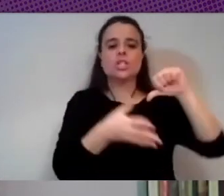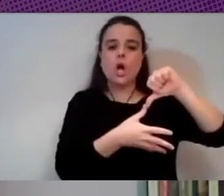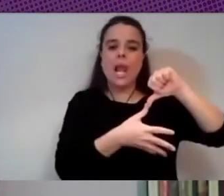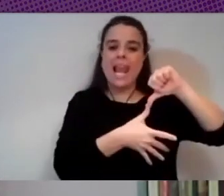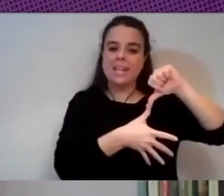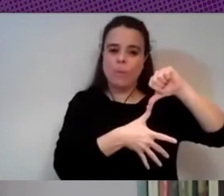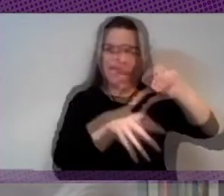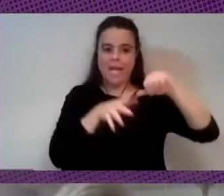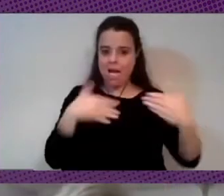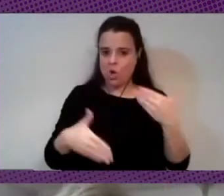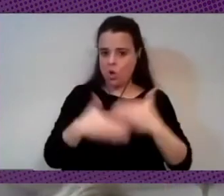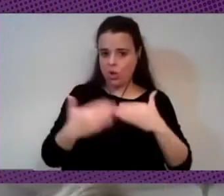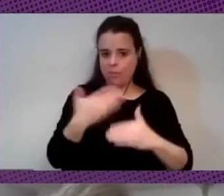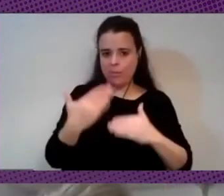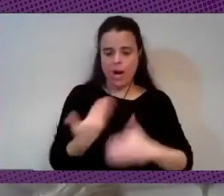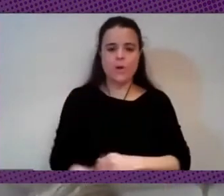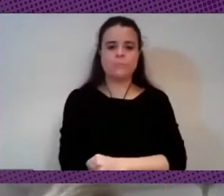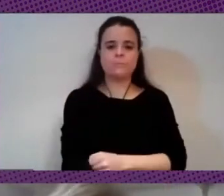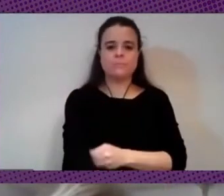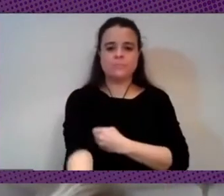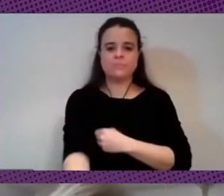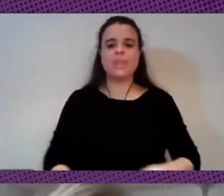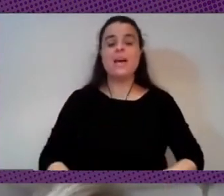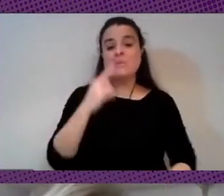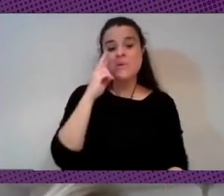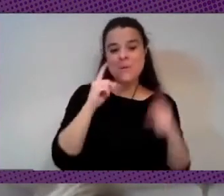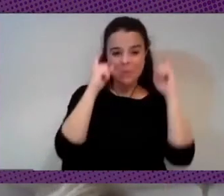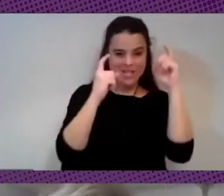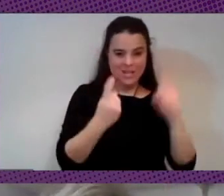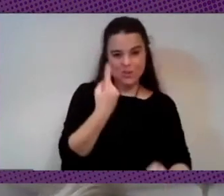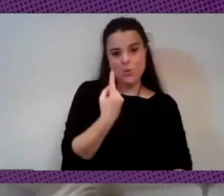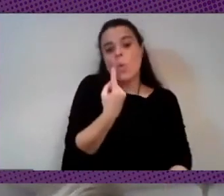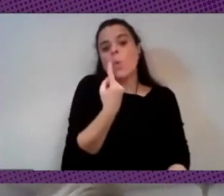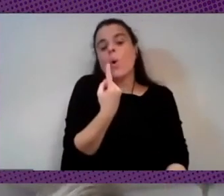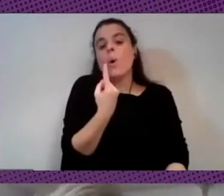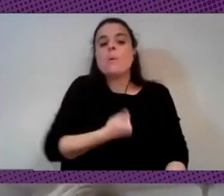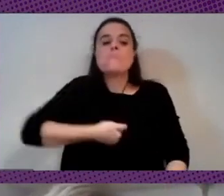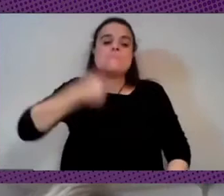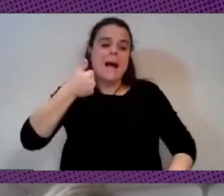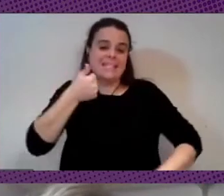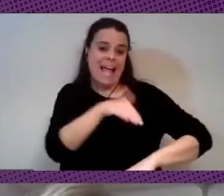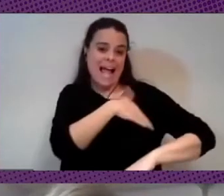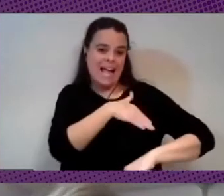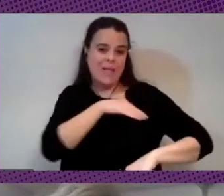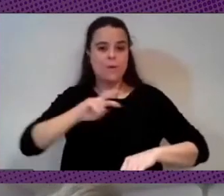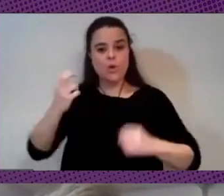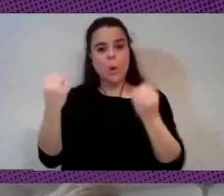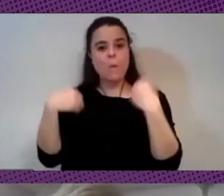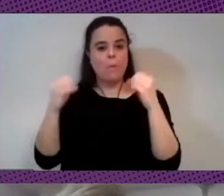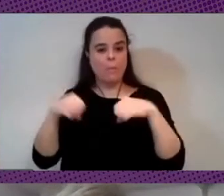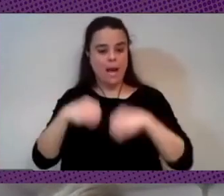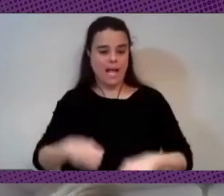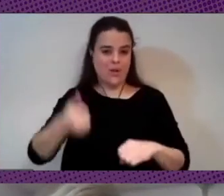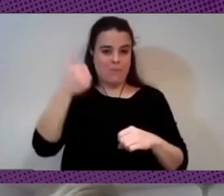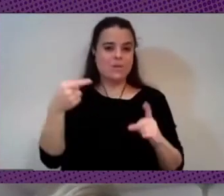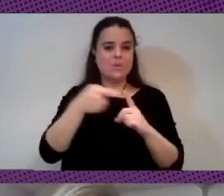bueno vemos dos dos intentos uno más académico el otro más práctico de llevar a cabo la pedagogía